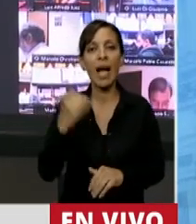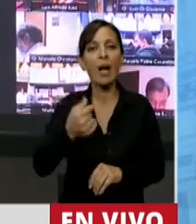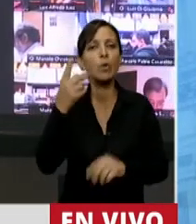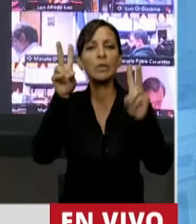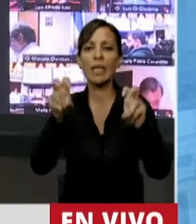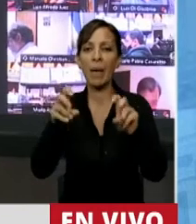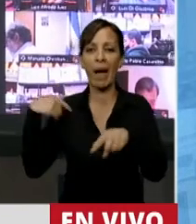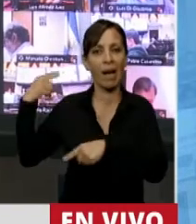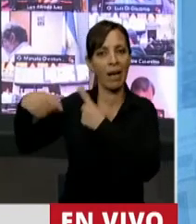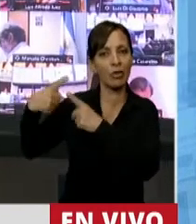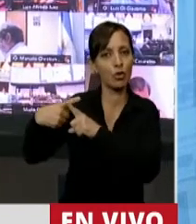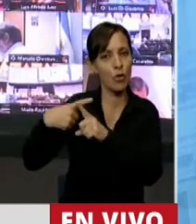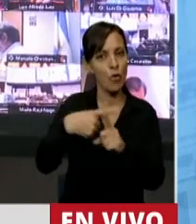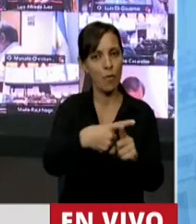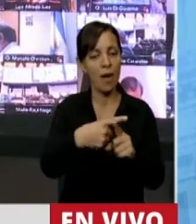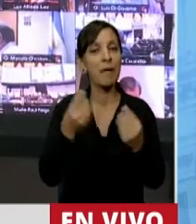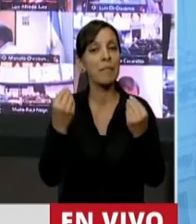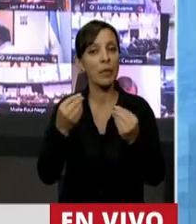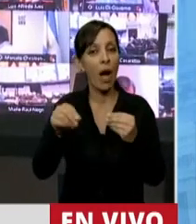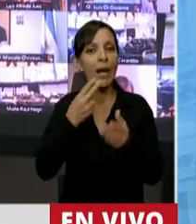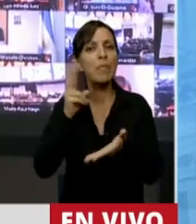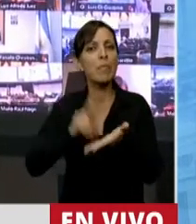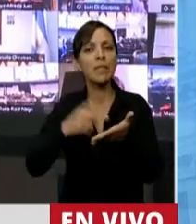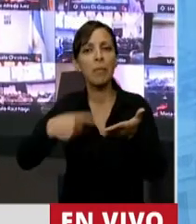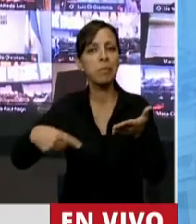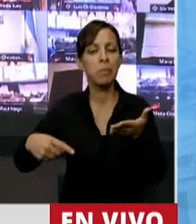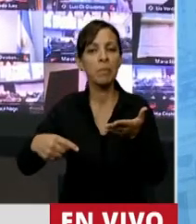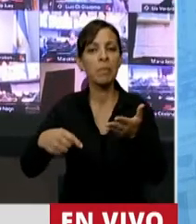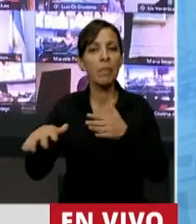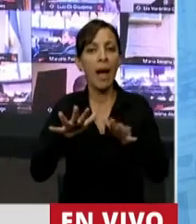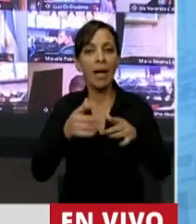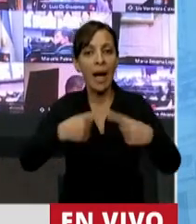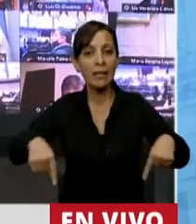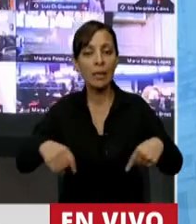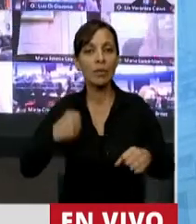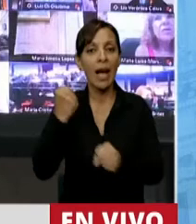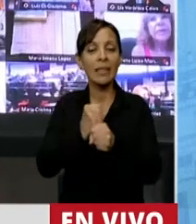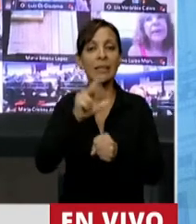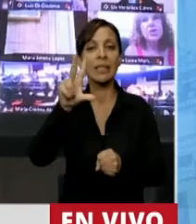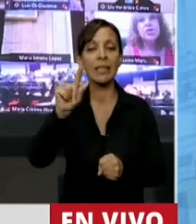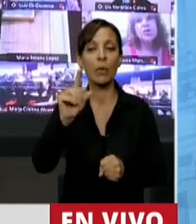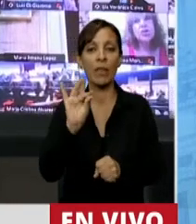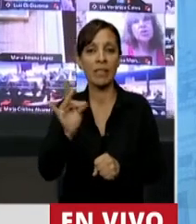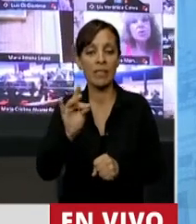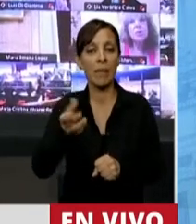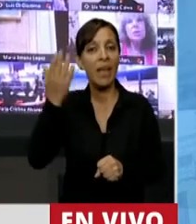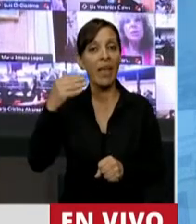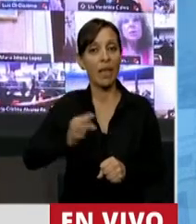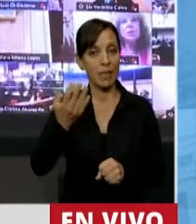tema retroactivo, porque estamos grabando aquellos activos existentes al 31 de diciembre de 2019.